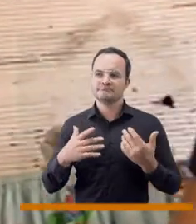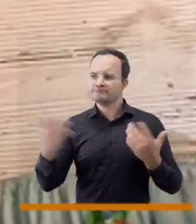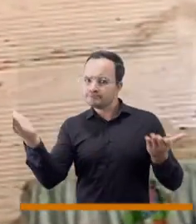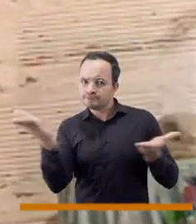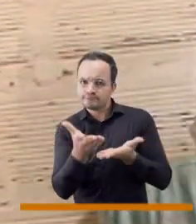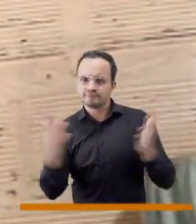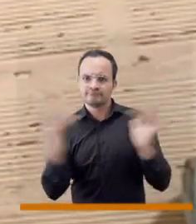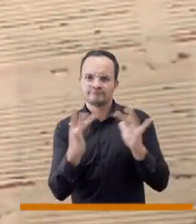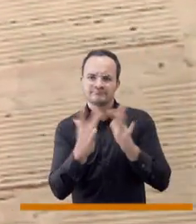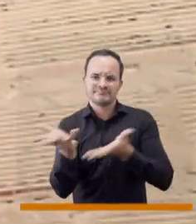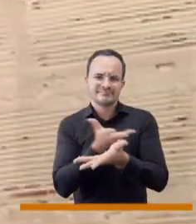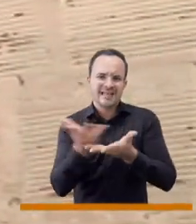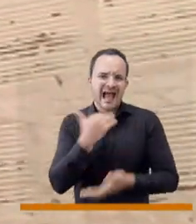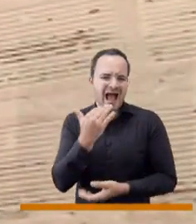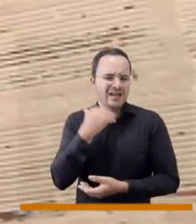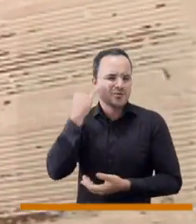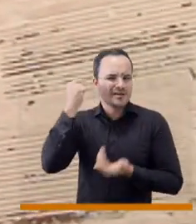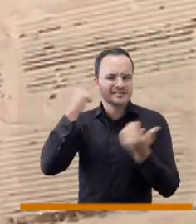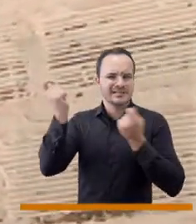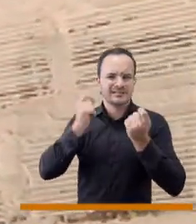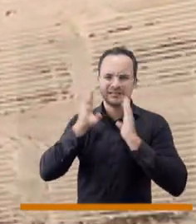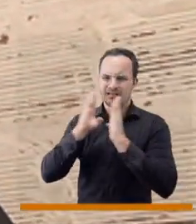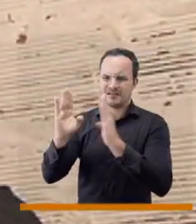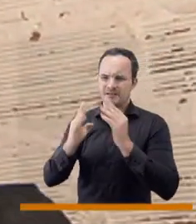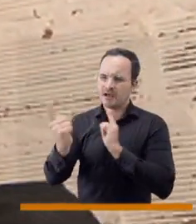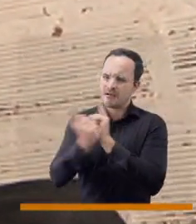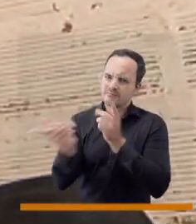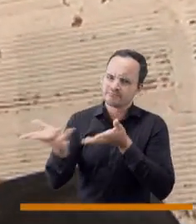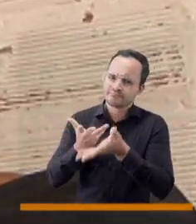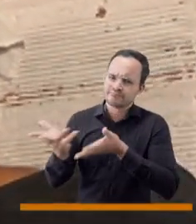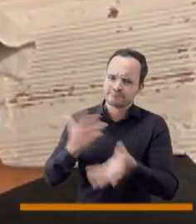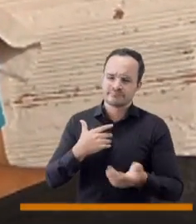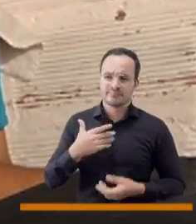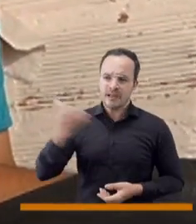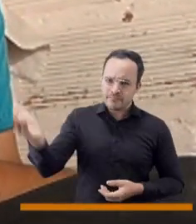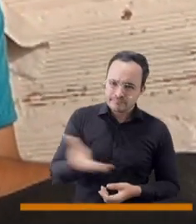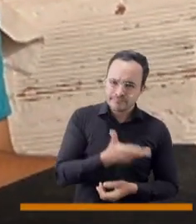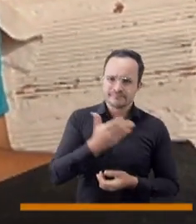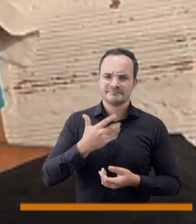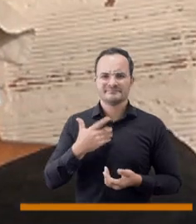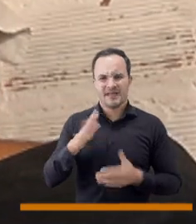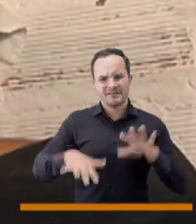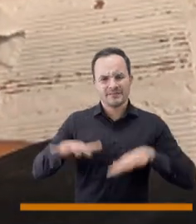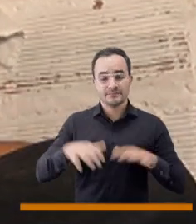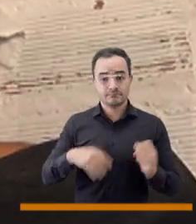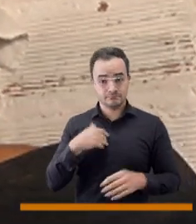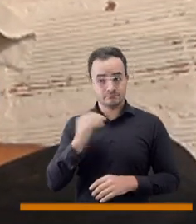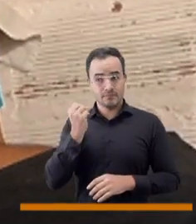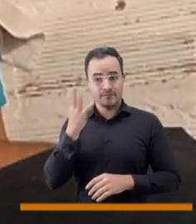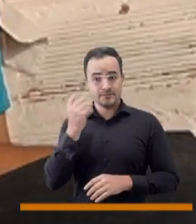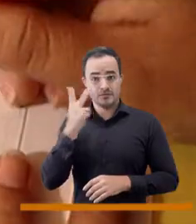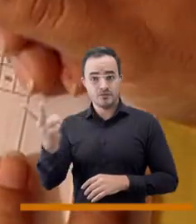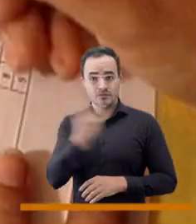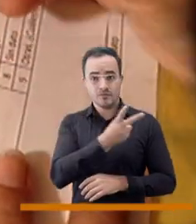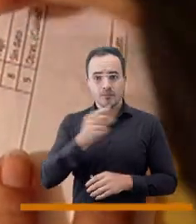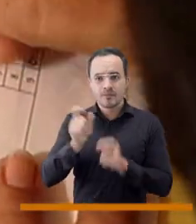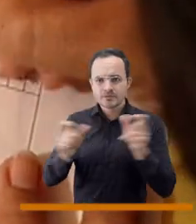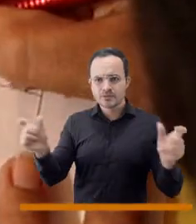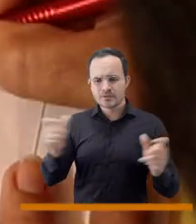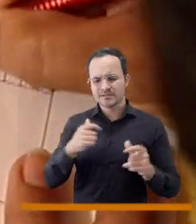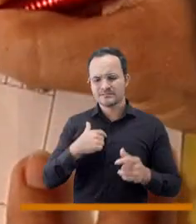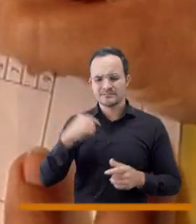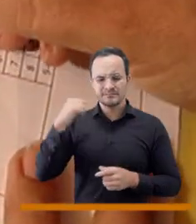de problemáticas de salud mental, construyamos una forma de escuchar a las personas, acercarlas, porque en algunas